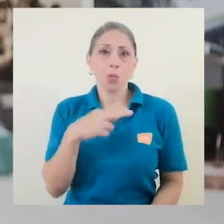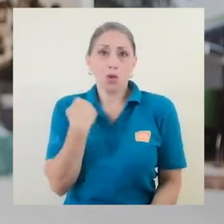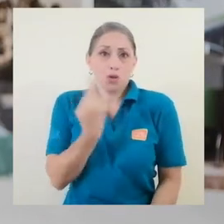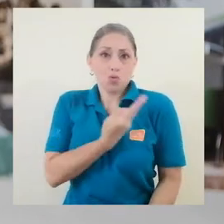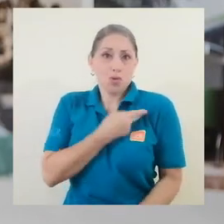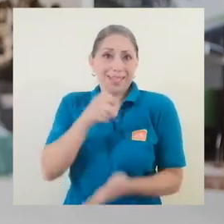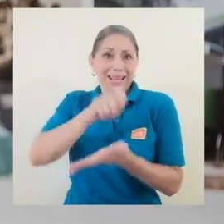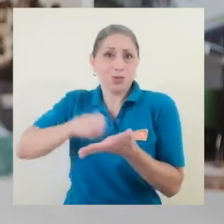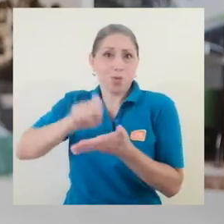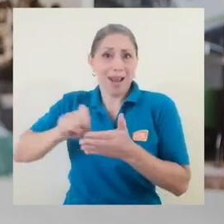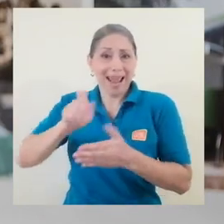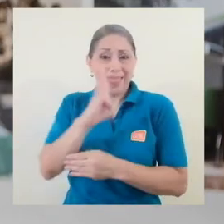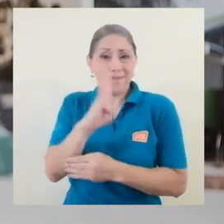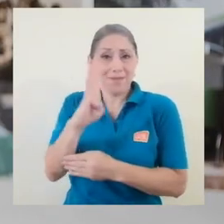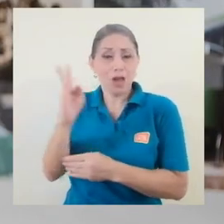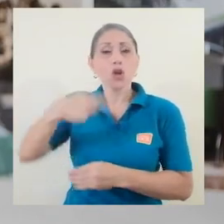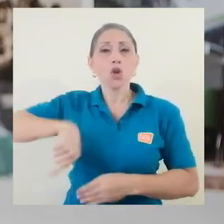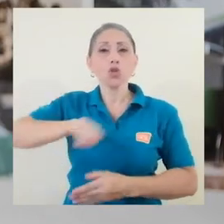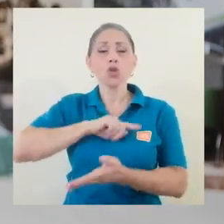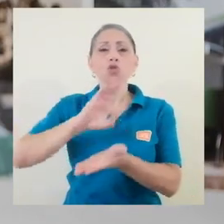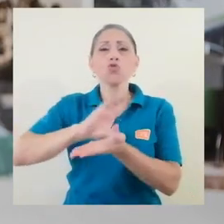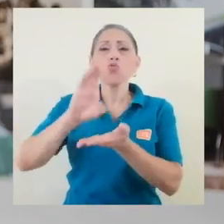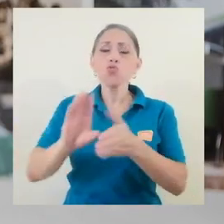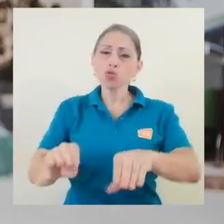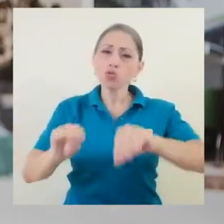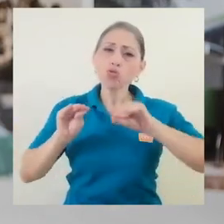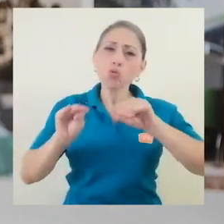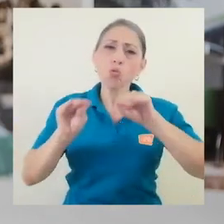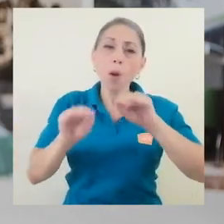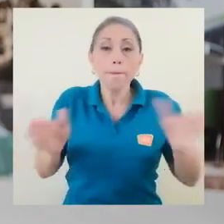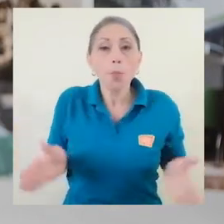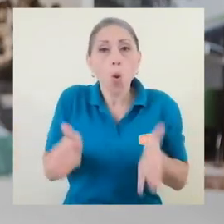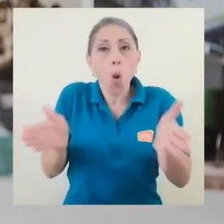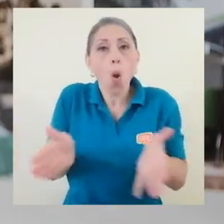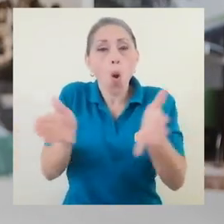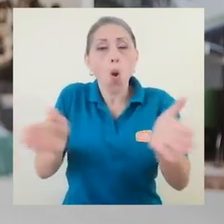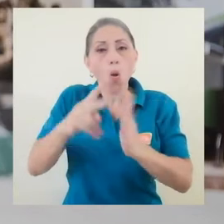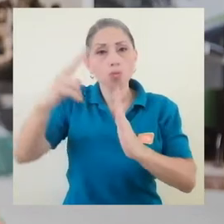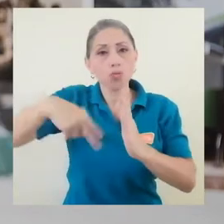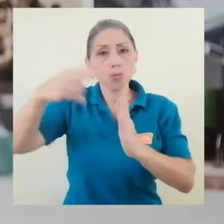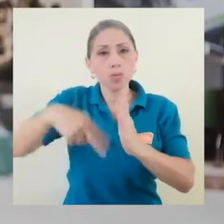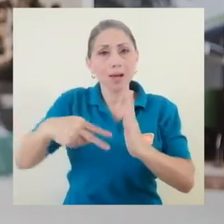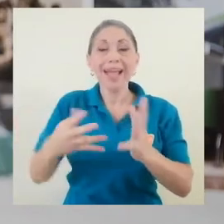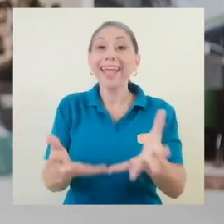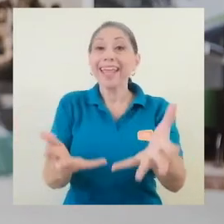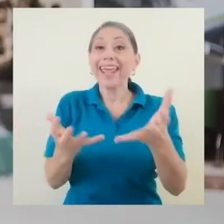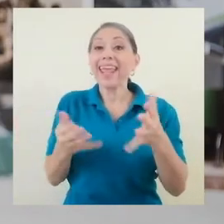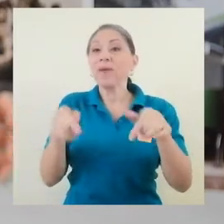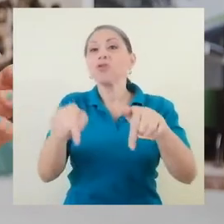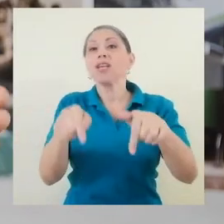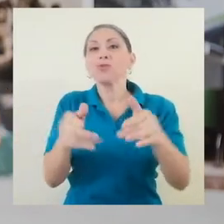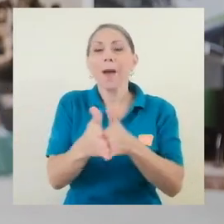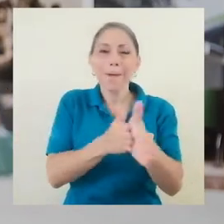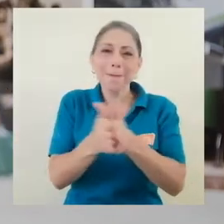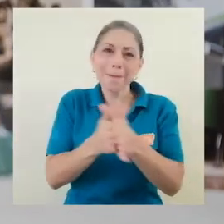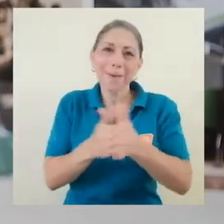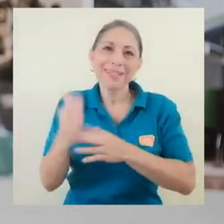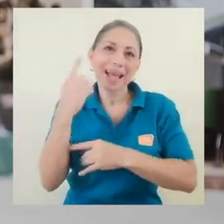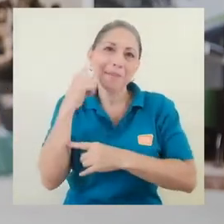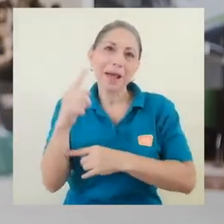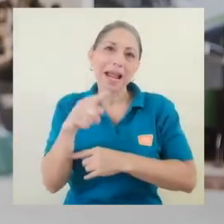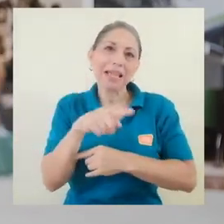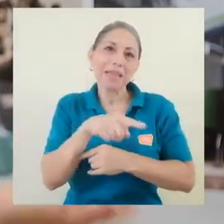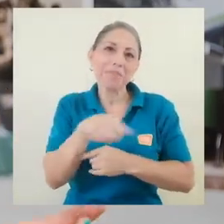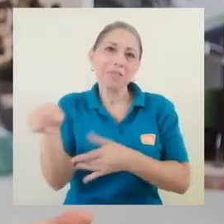escuela, damos cursos, verdad, de promoción y fomento a la lectura. Queremos usar el espacio para que los estudiantes ahí